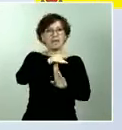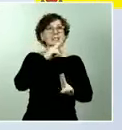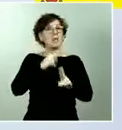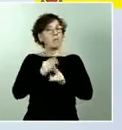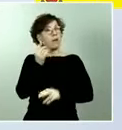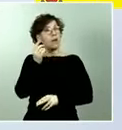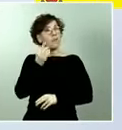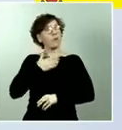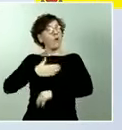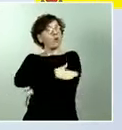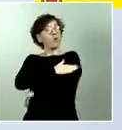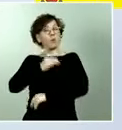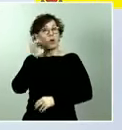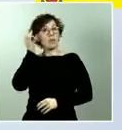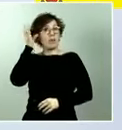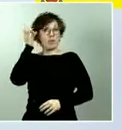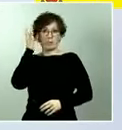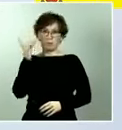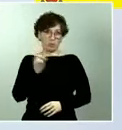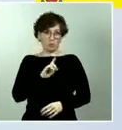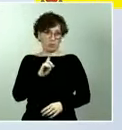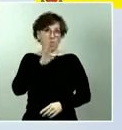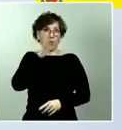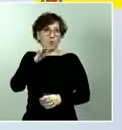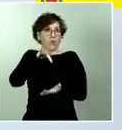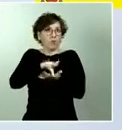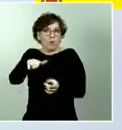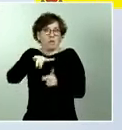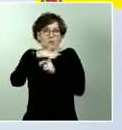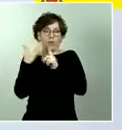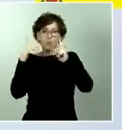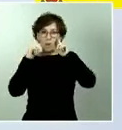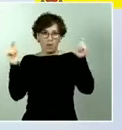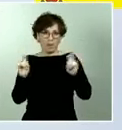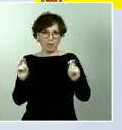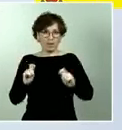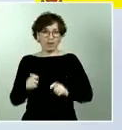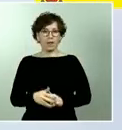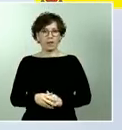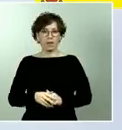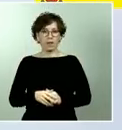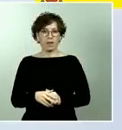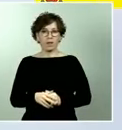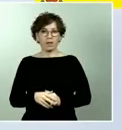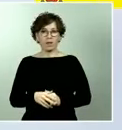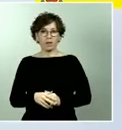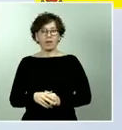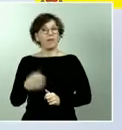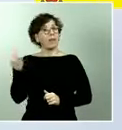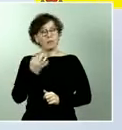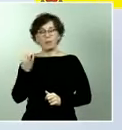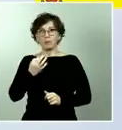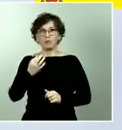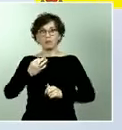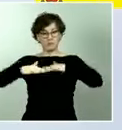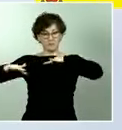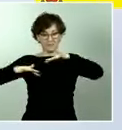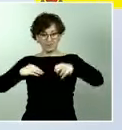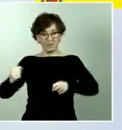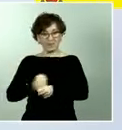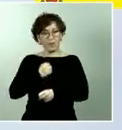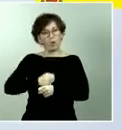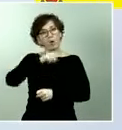que estamos viviendo. Necesitamos una nueva cultura política y una dinámica política marcadas por la